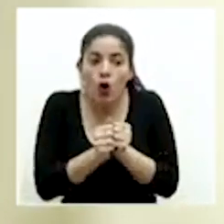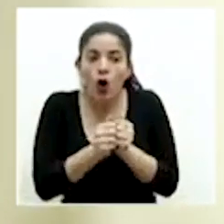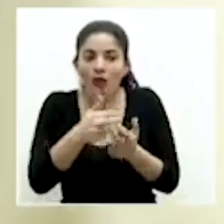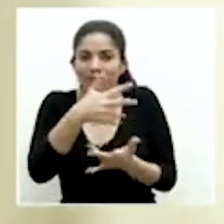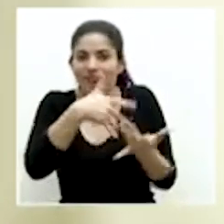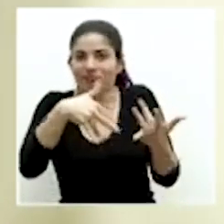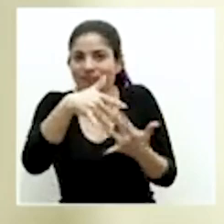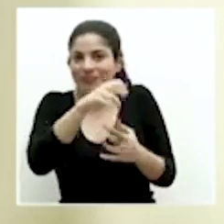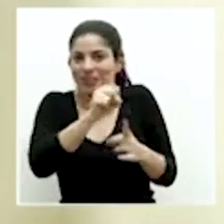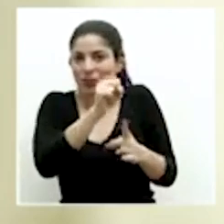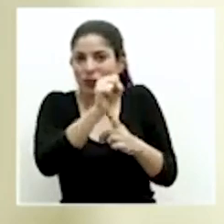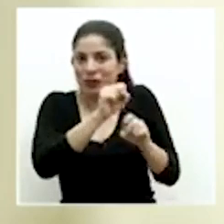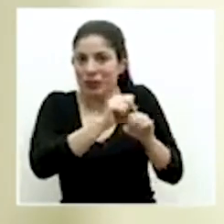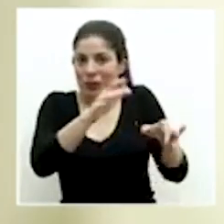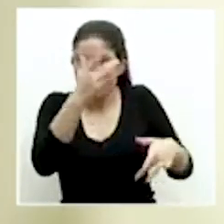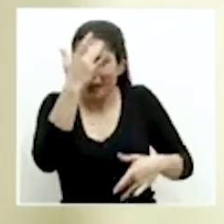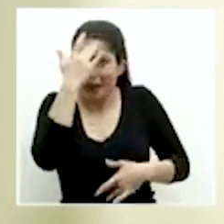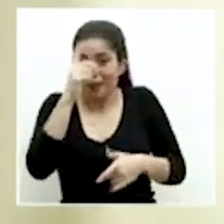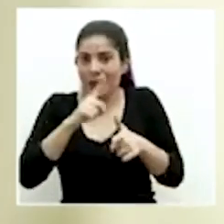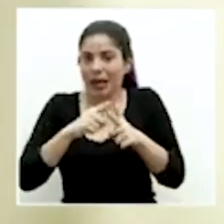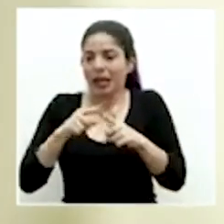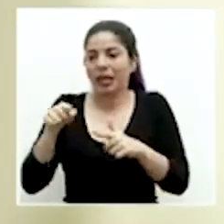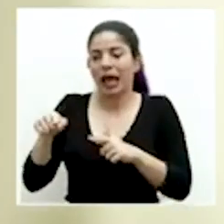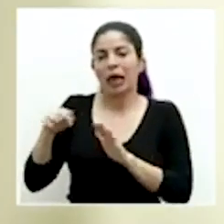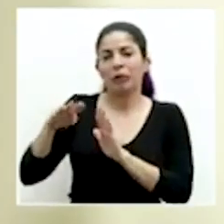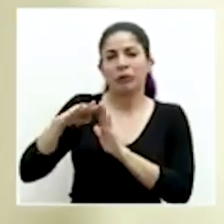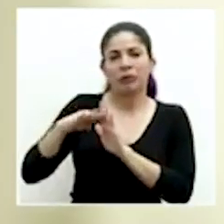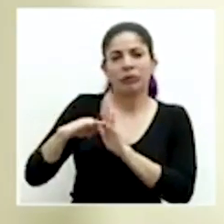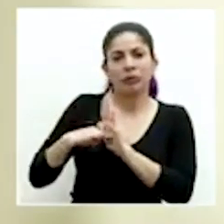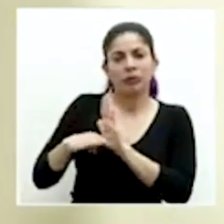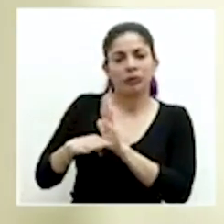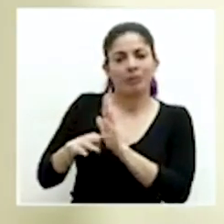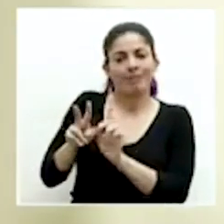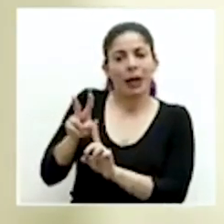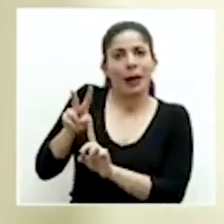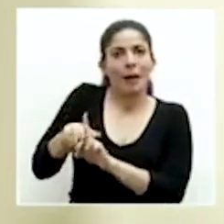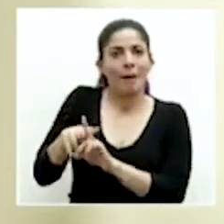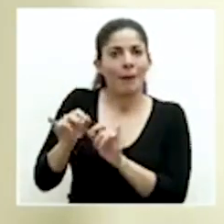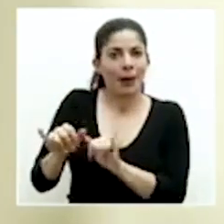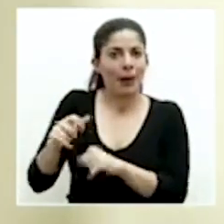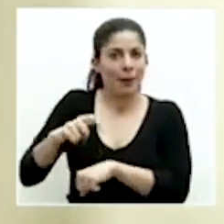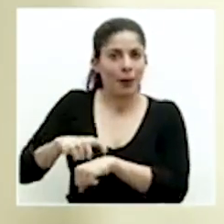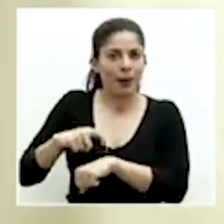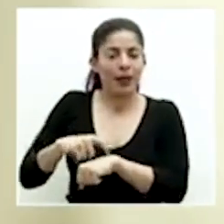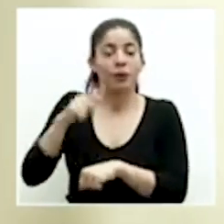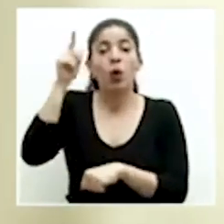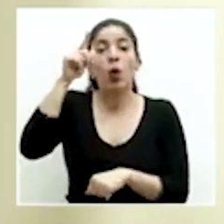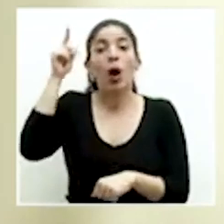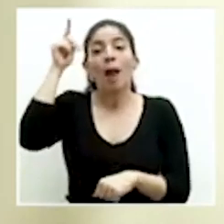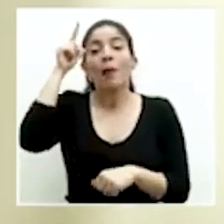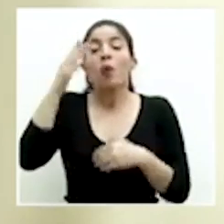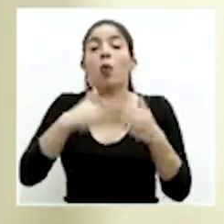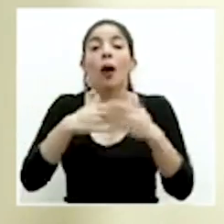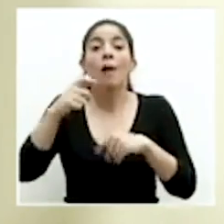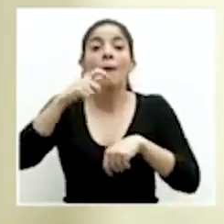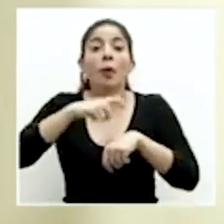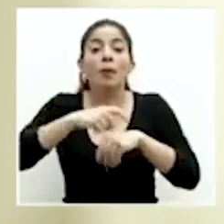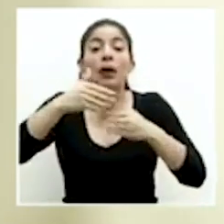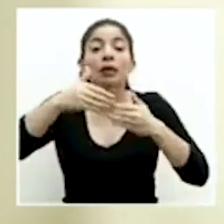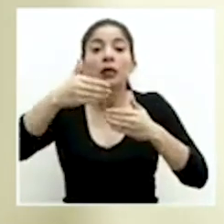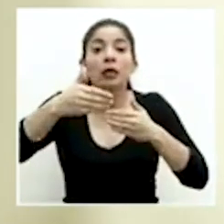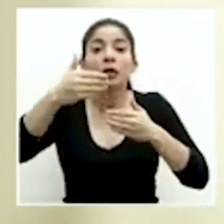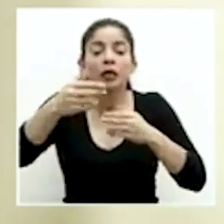pandemia con las medidas que apliquen en el momento. Obviamente, en todo momento vamos a estar